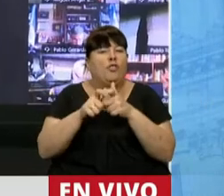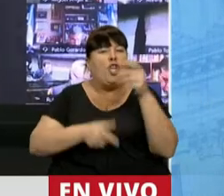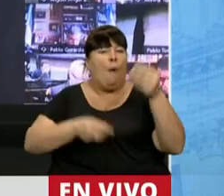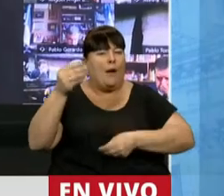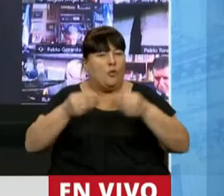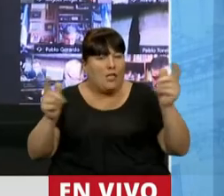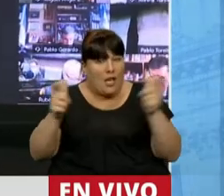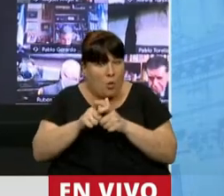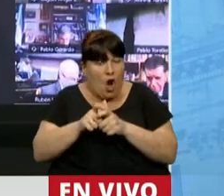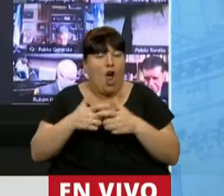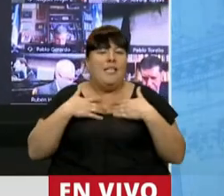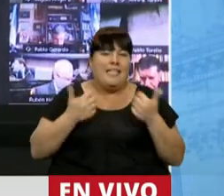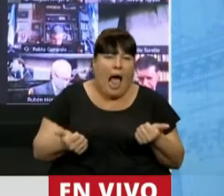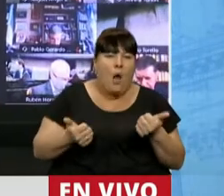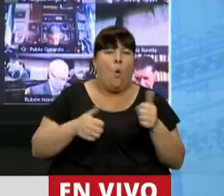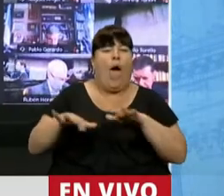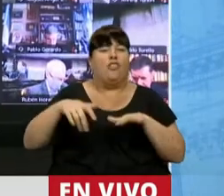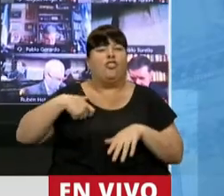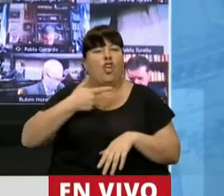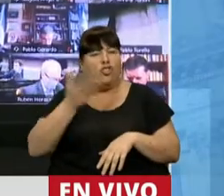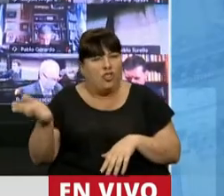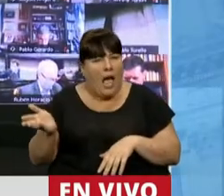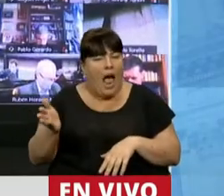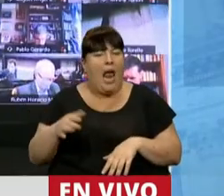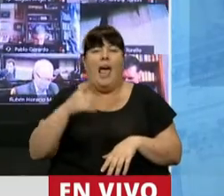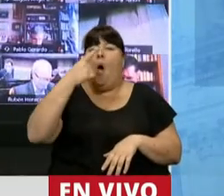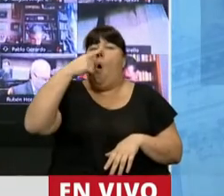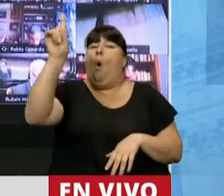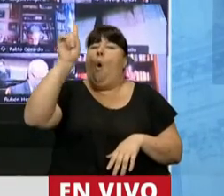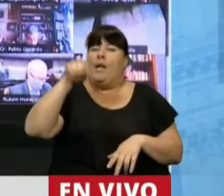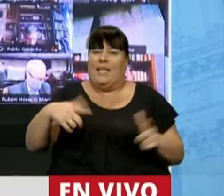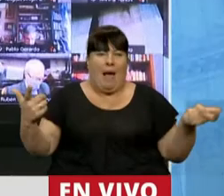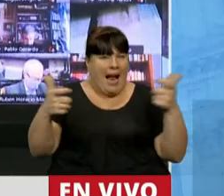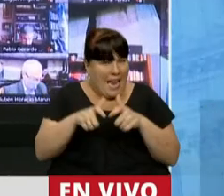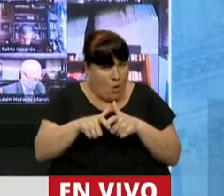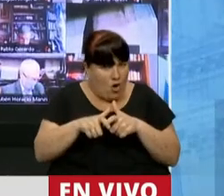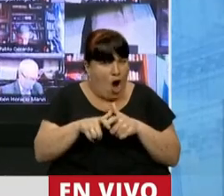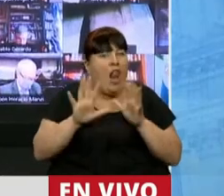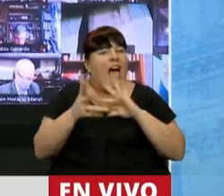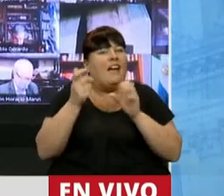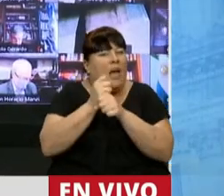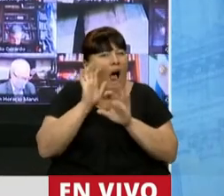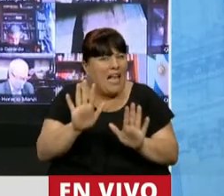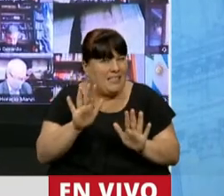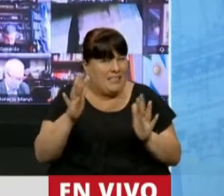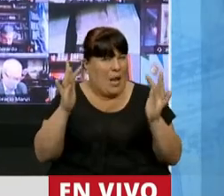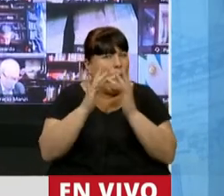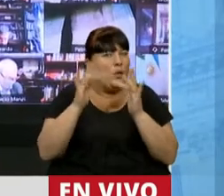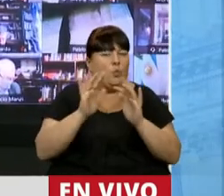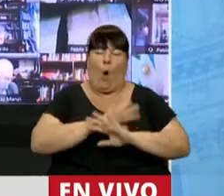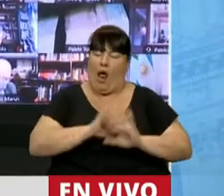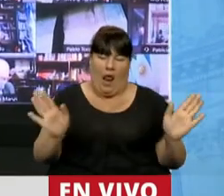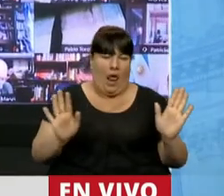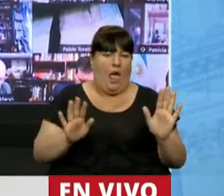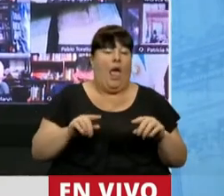Presupuestos y Salud y Acción Social haya sido la última reunión con funcionamiento telemático